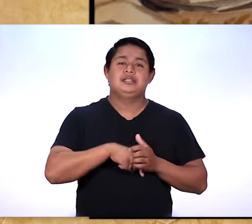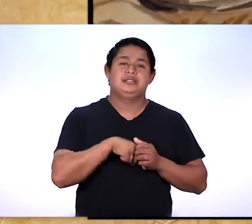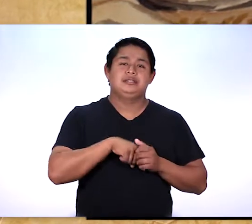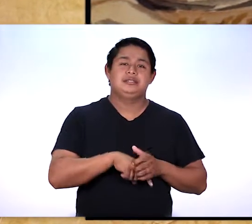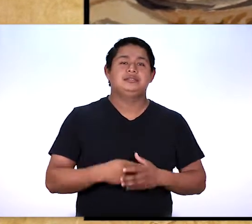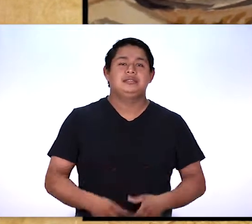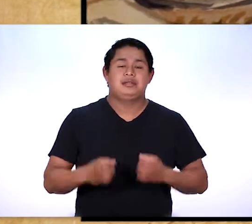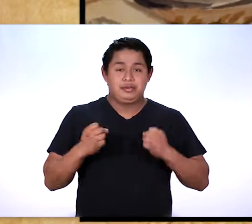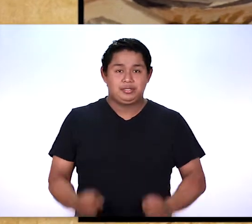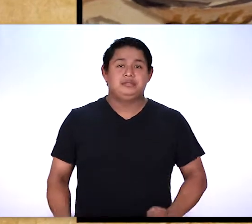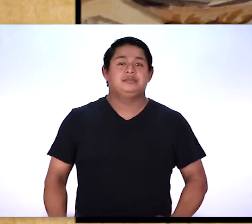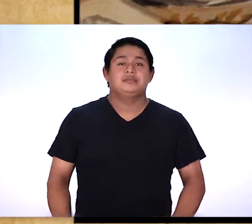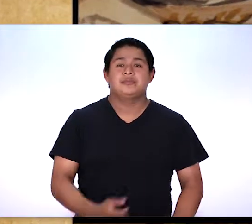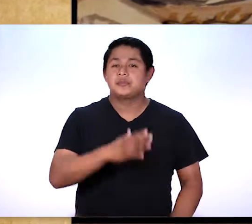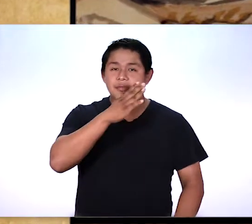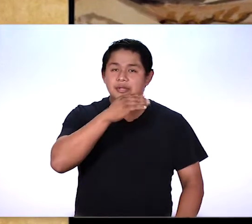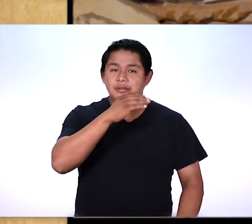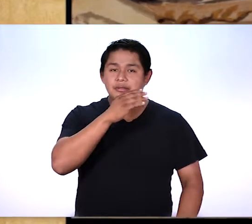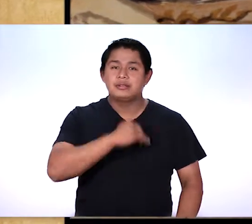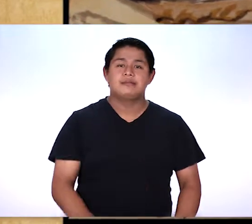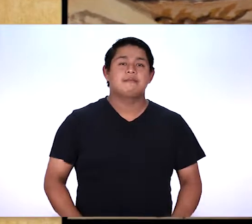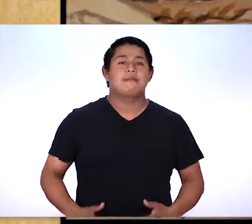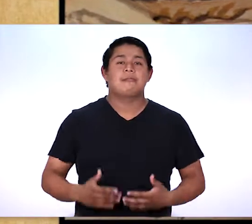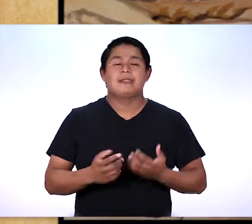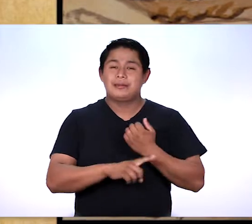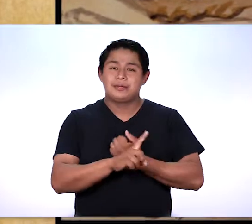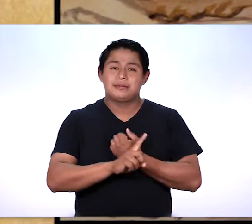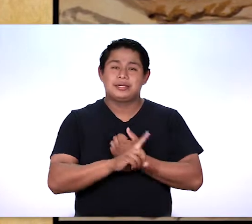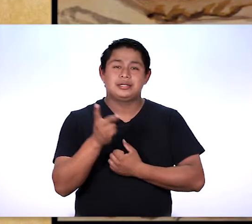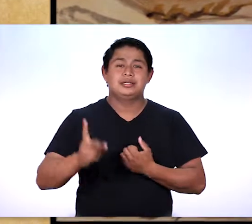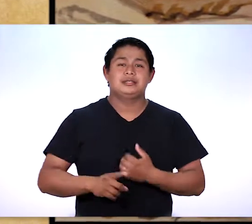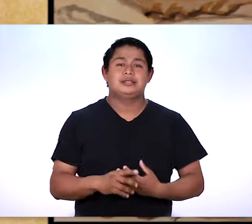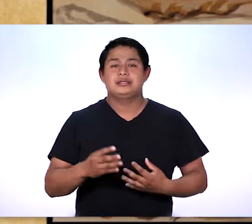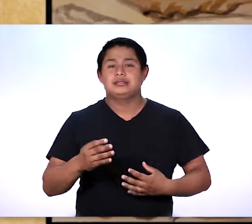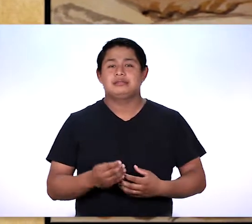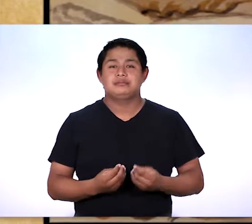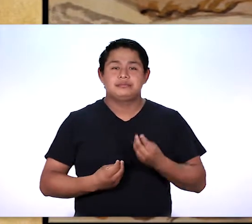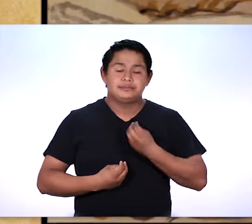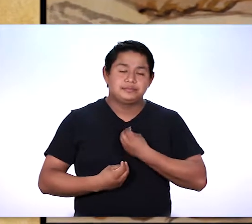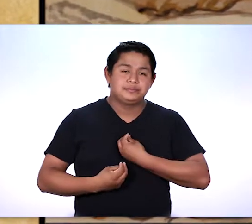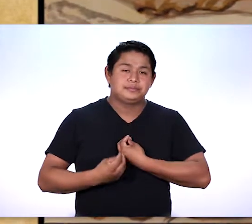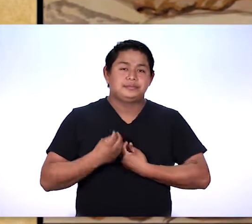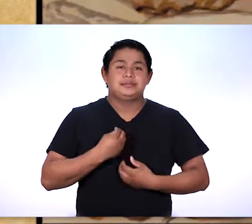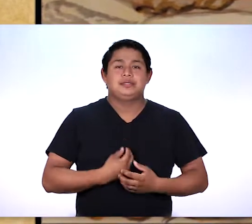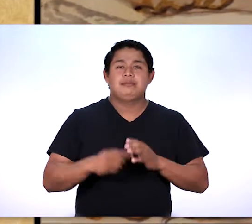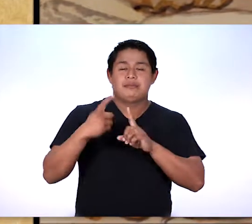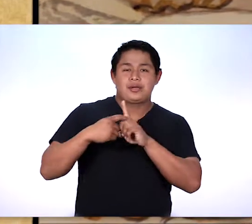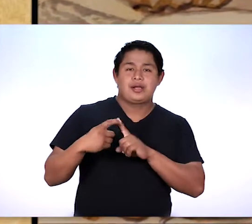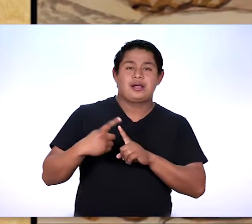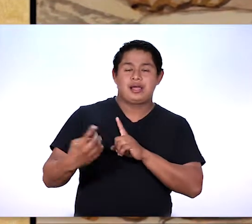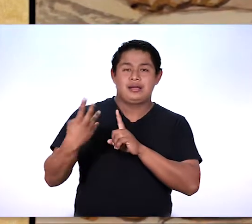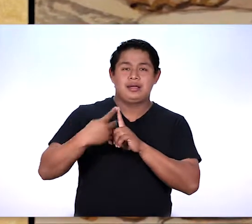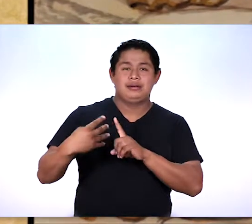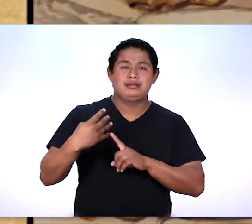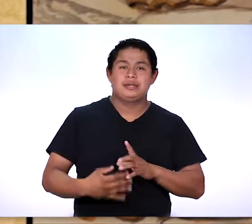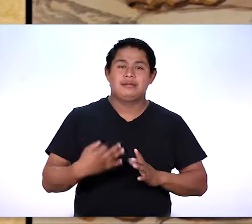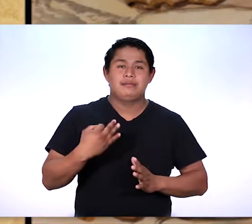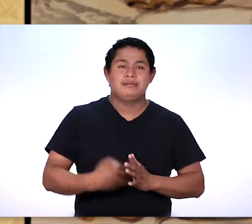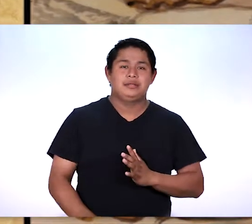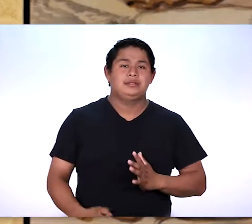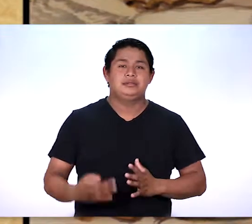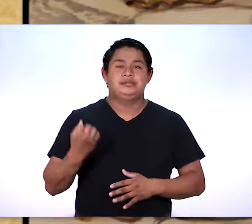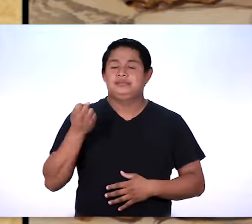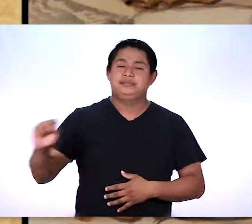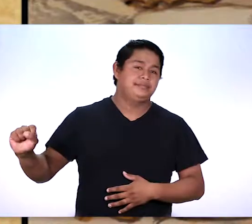no tienen suficiente raíz, no se mantienen firmes. Cuando por causa del mensaje sufren pruebas o